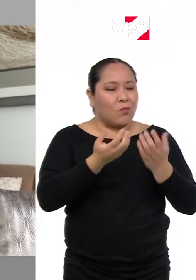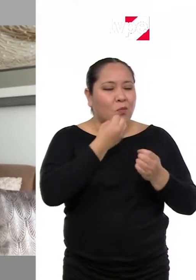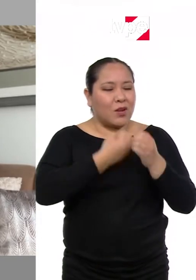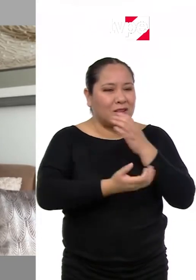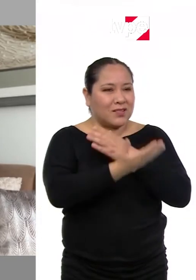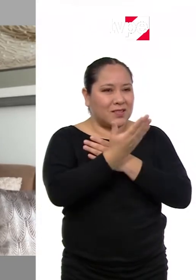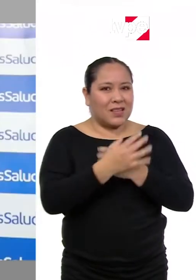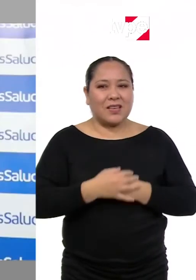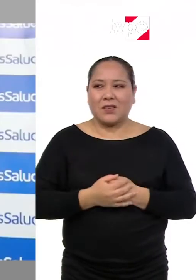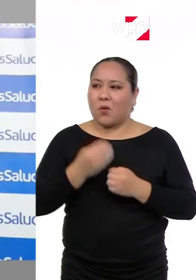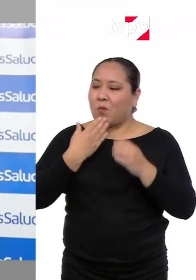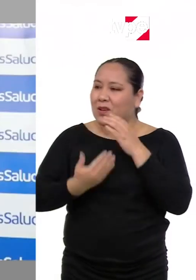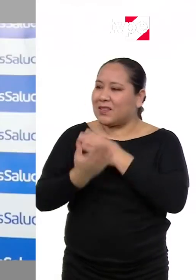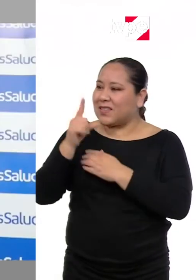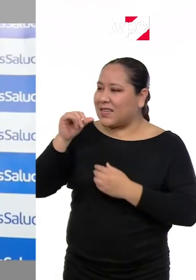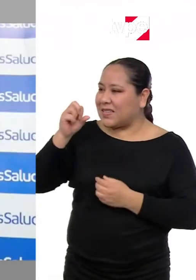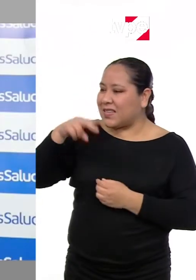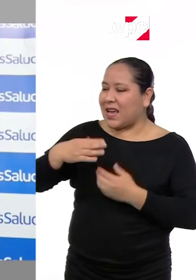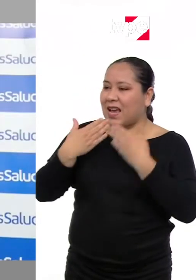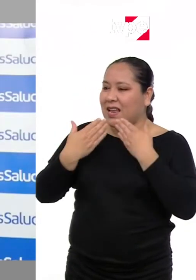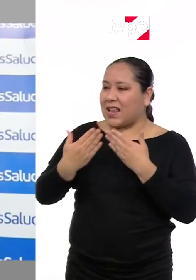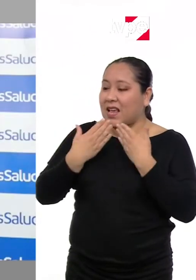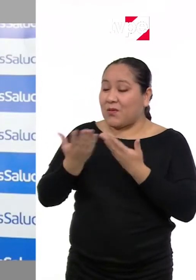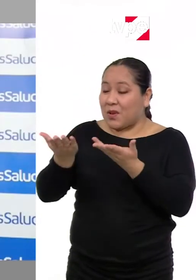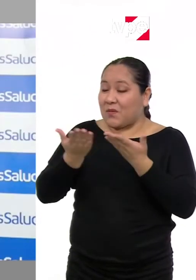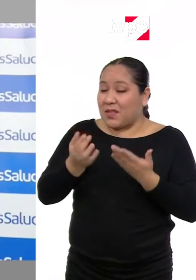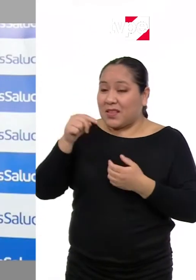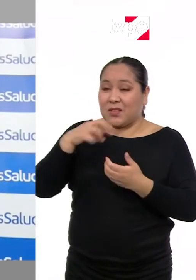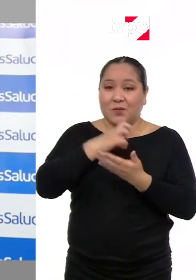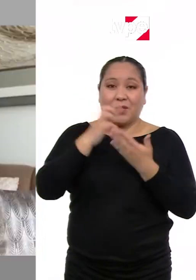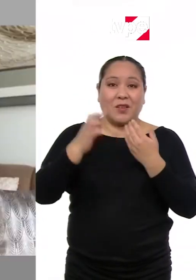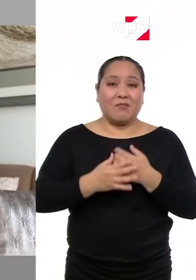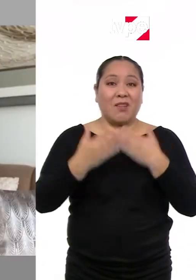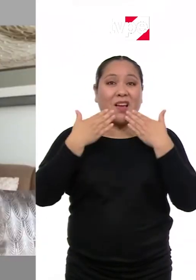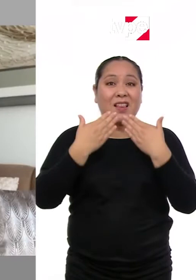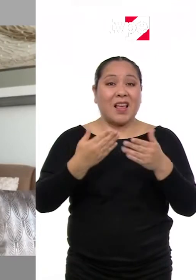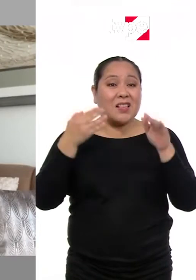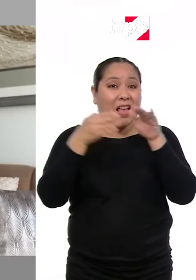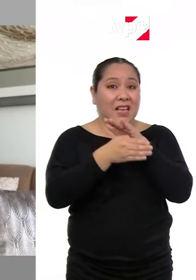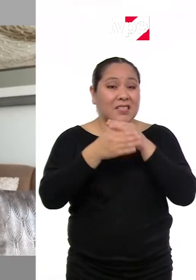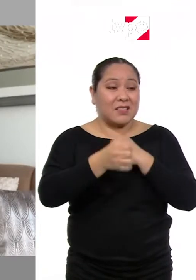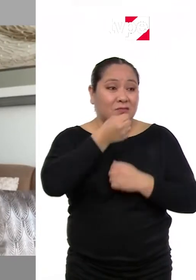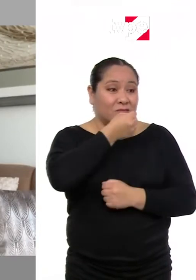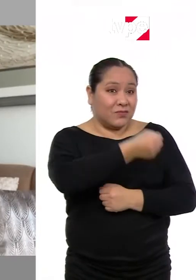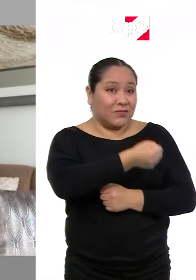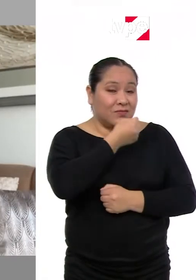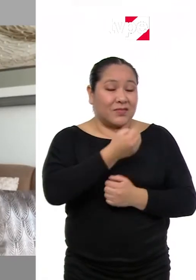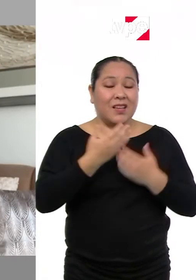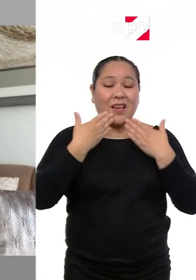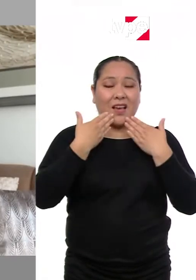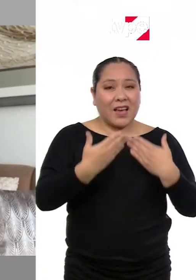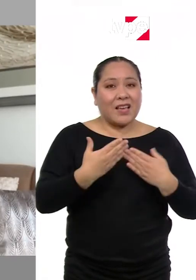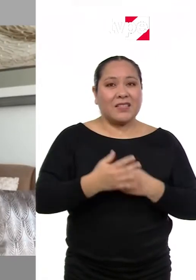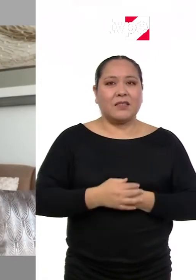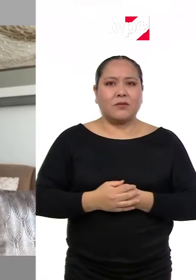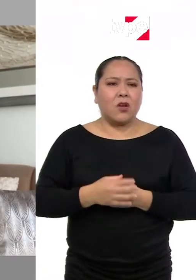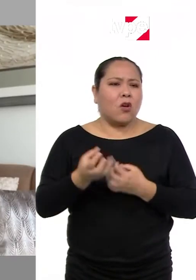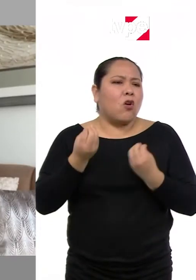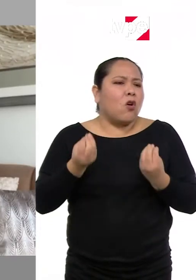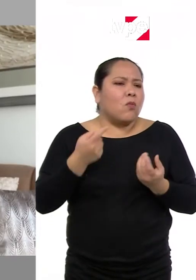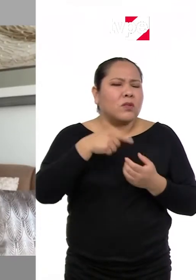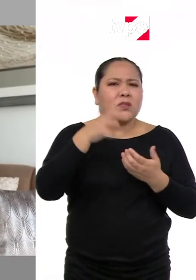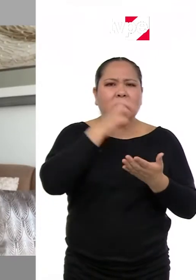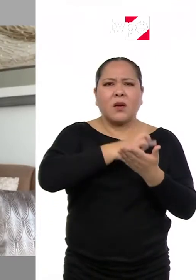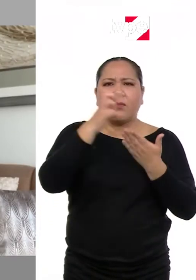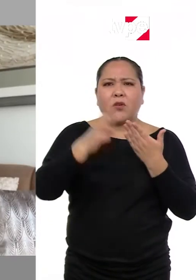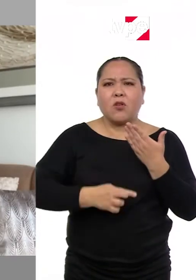Bienvenida al programa. Buenos días, Gina. Gracias por la invitación a tu programa. Gracias por acceder a la entrevista. Muchísimas gracias. ¿En